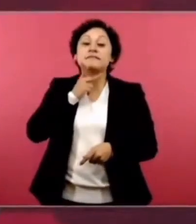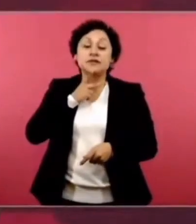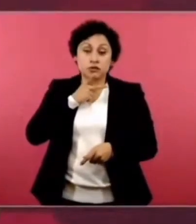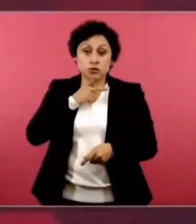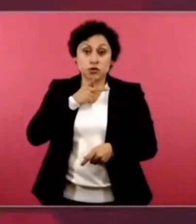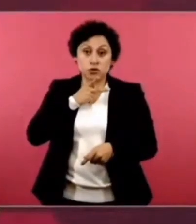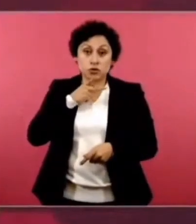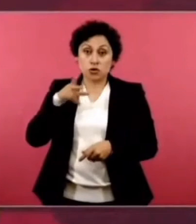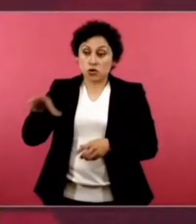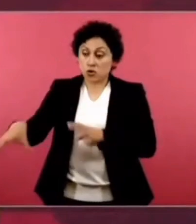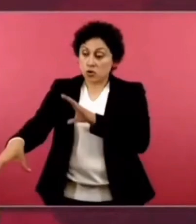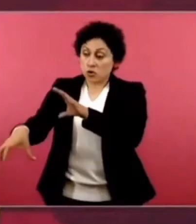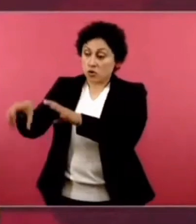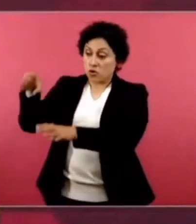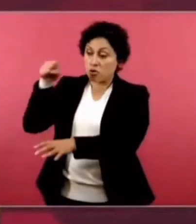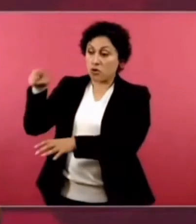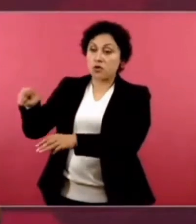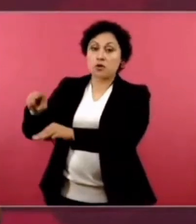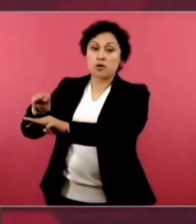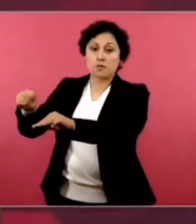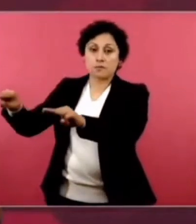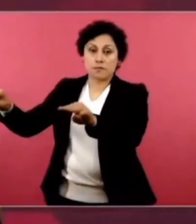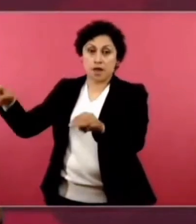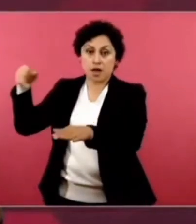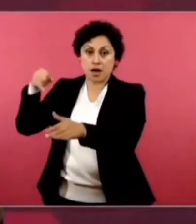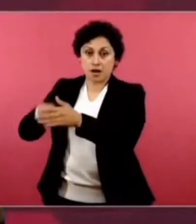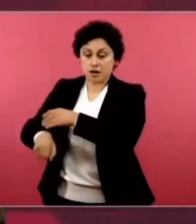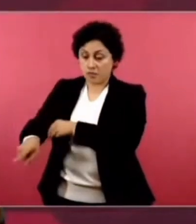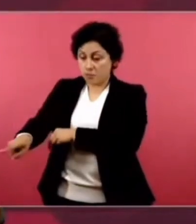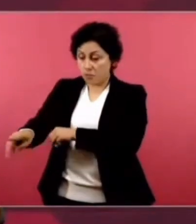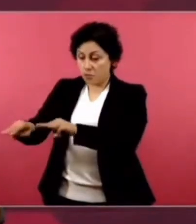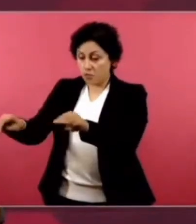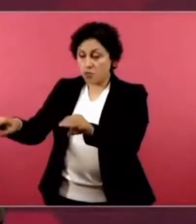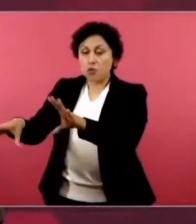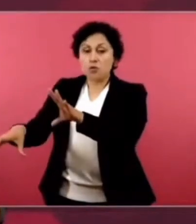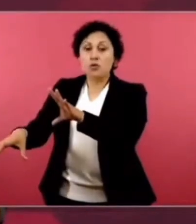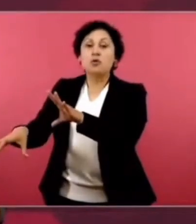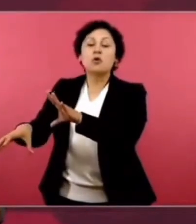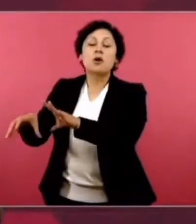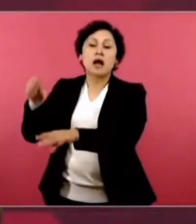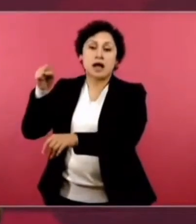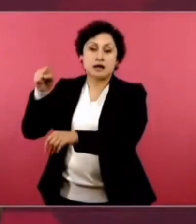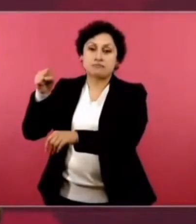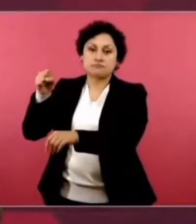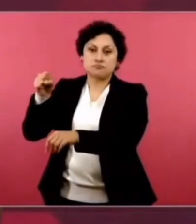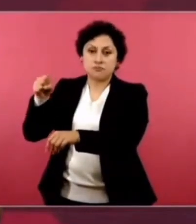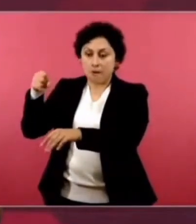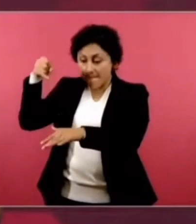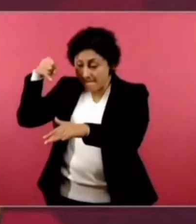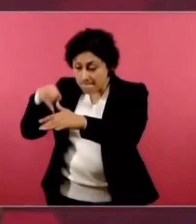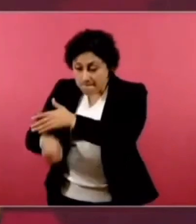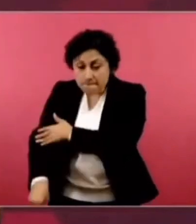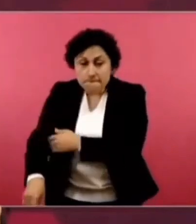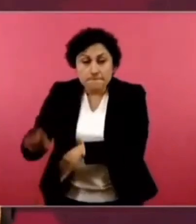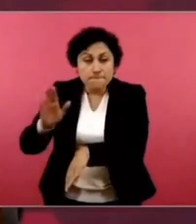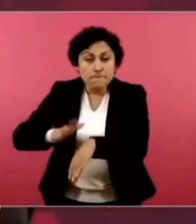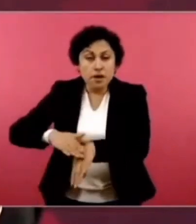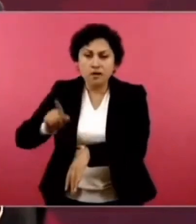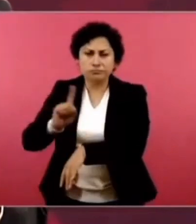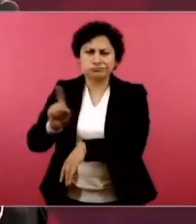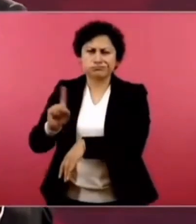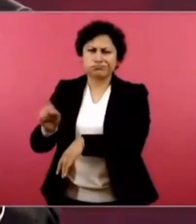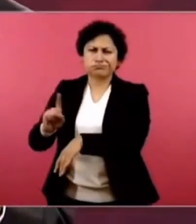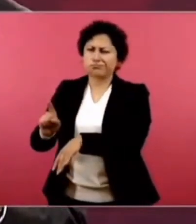someras que de aguas profundas, desde luego, ya no